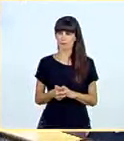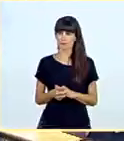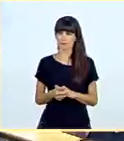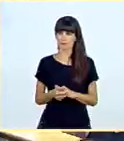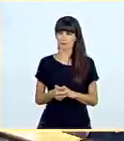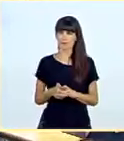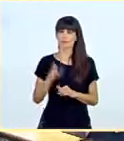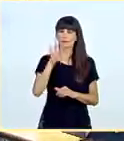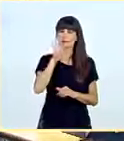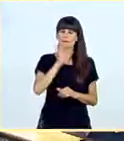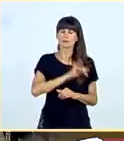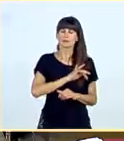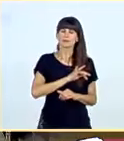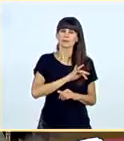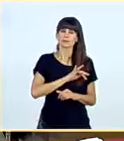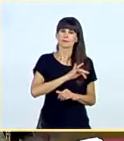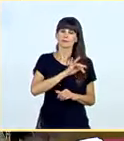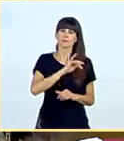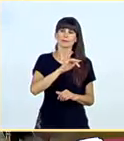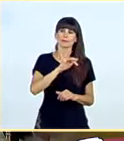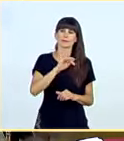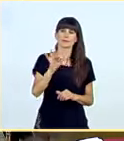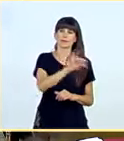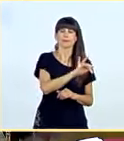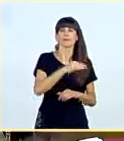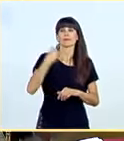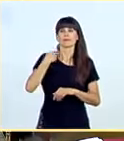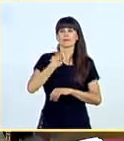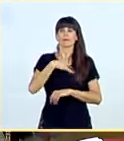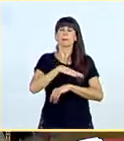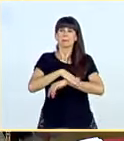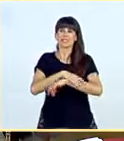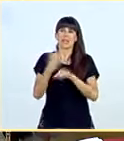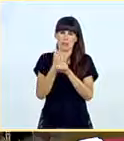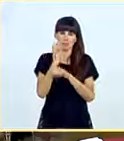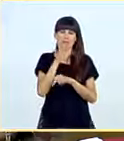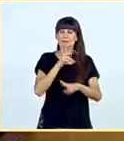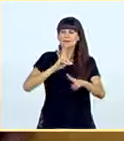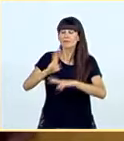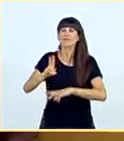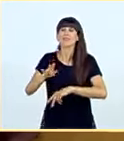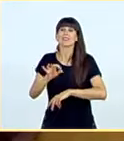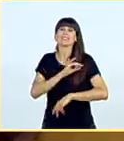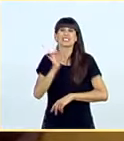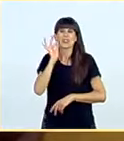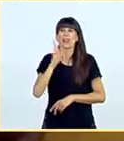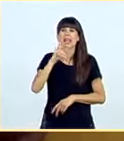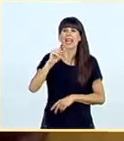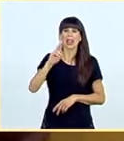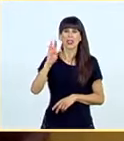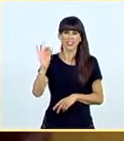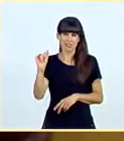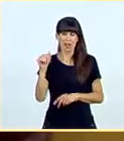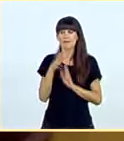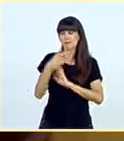Tiene la palabra la señora ministra de Trabajo y Economía Social. Gracias, presidenta. Señora Heredia, tengo entendido que usted